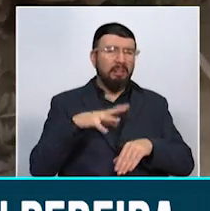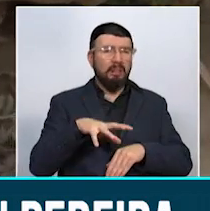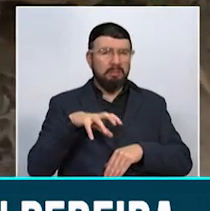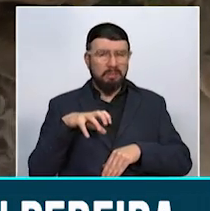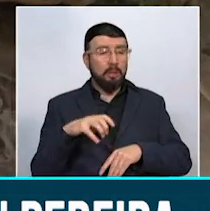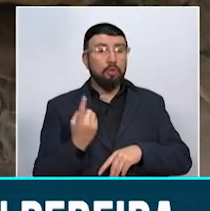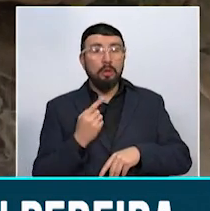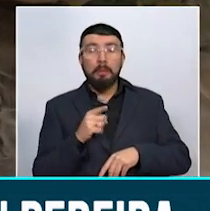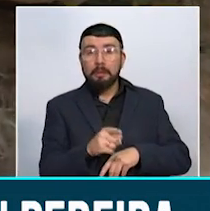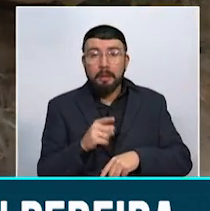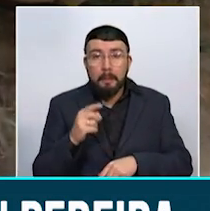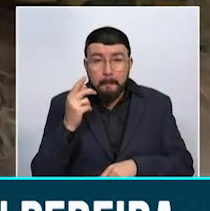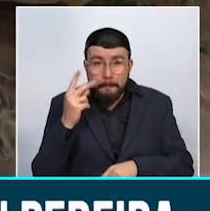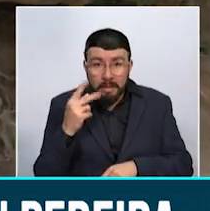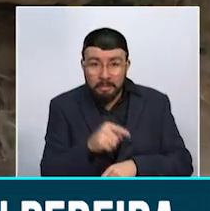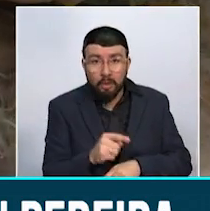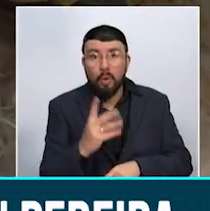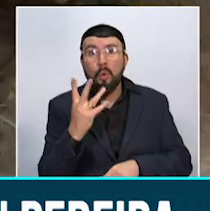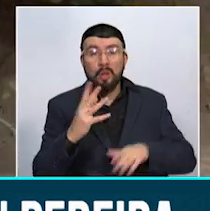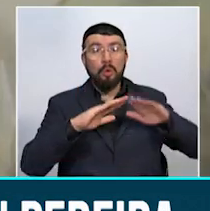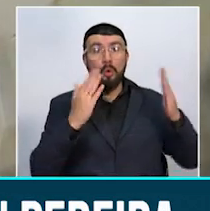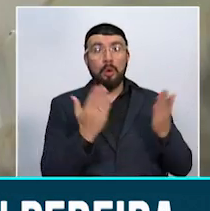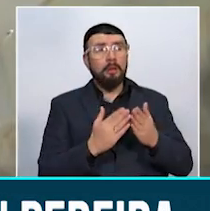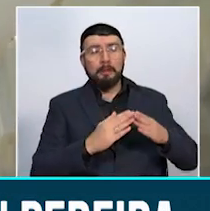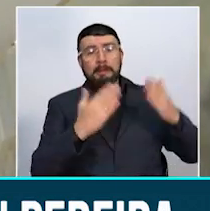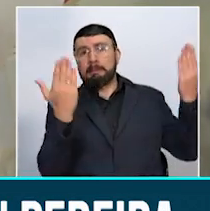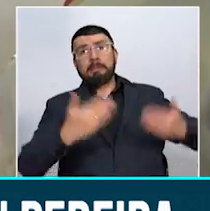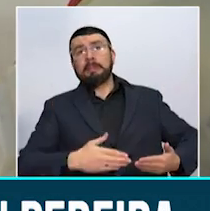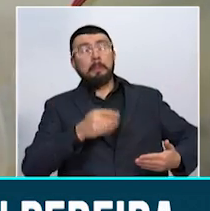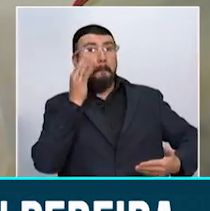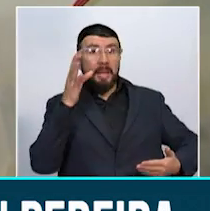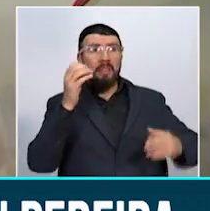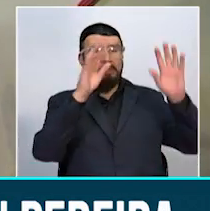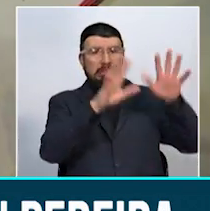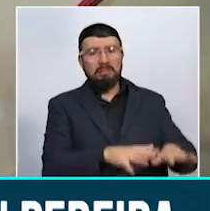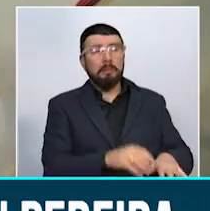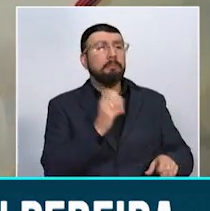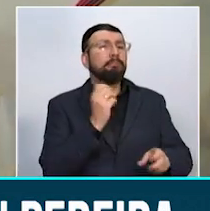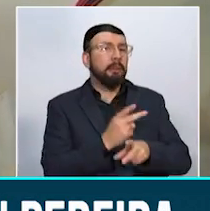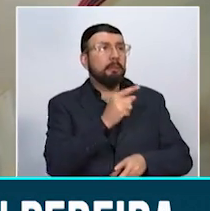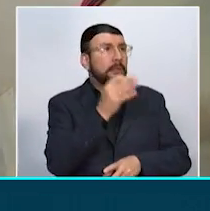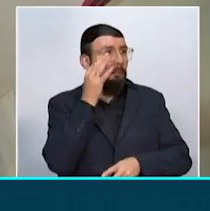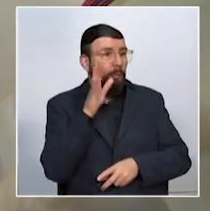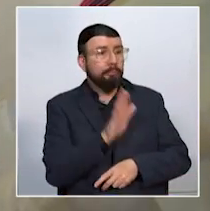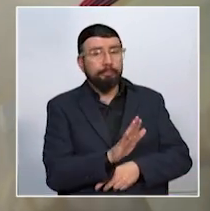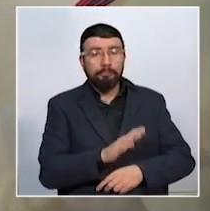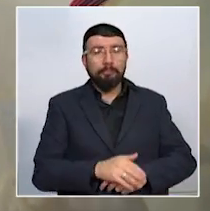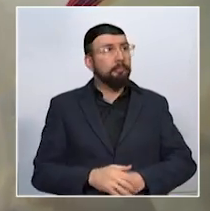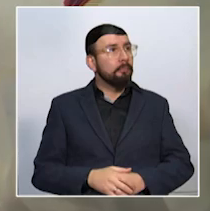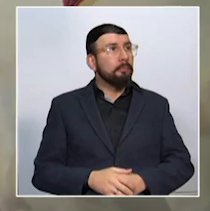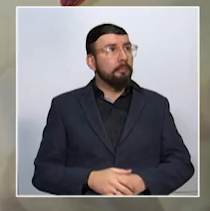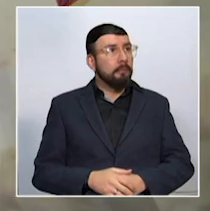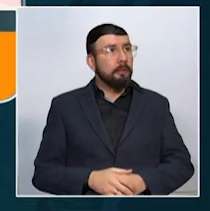risaraldense cuatro colegios fueron cerrados para evitar riesgos por las deficiencias que venían presentando en la infraestructura. La